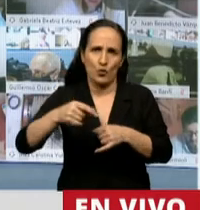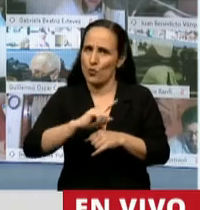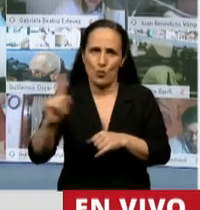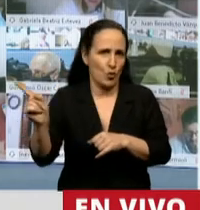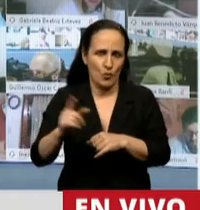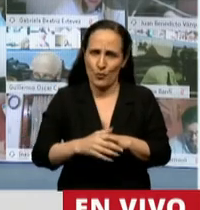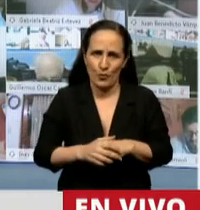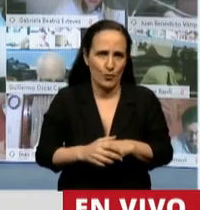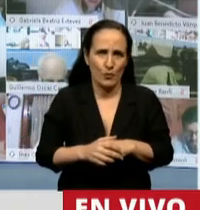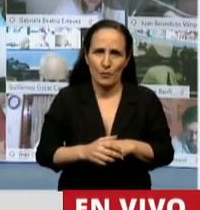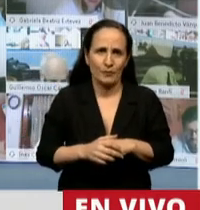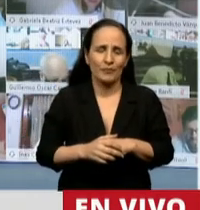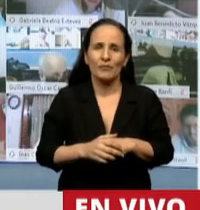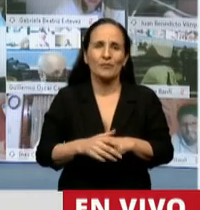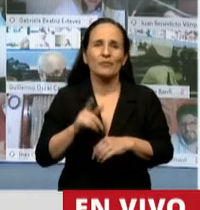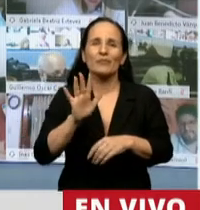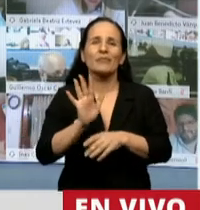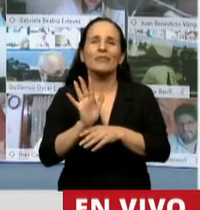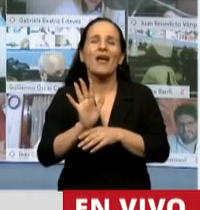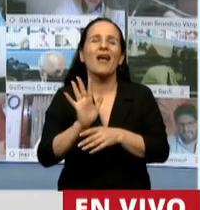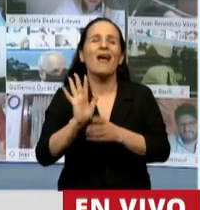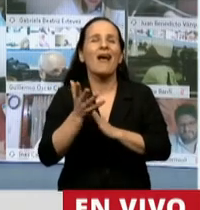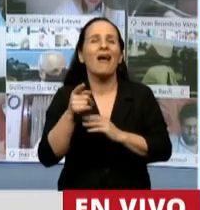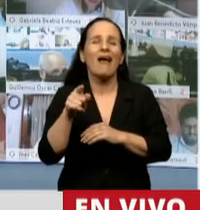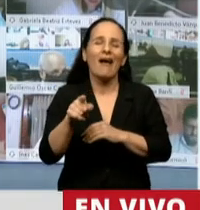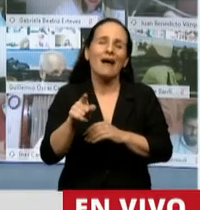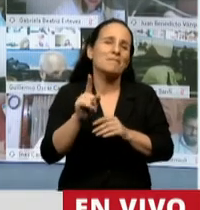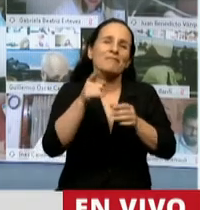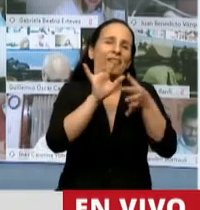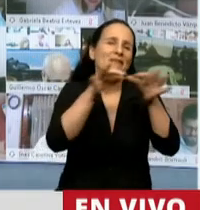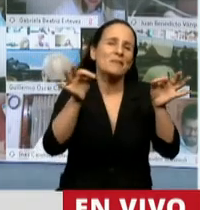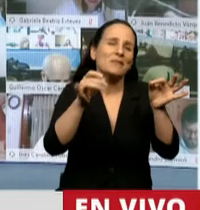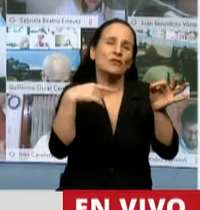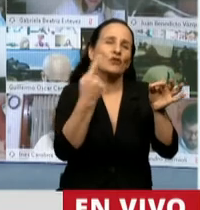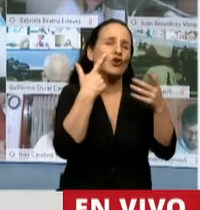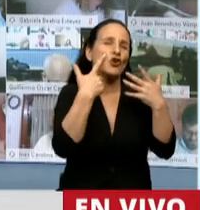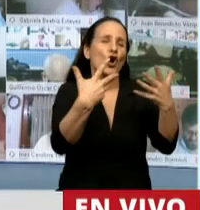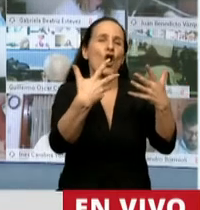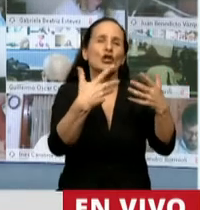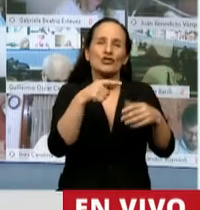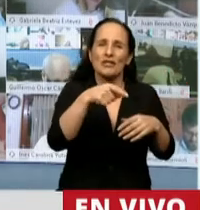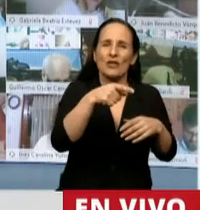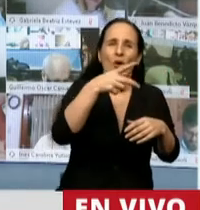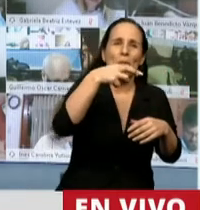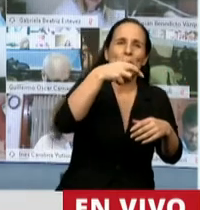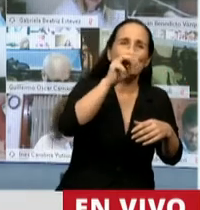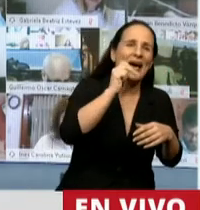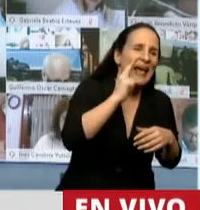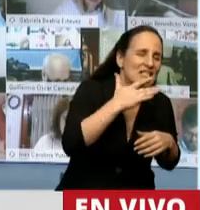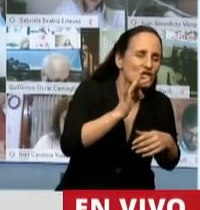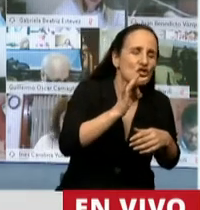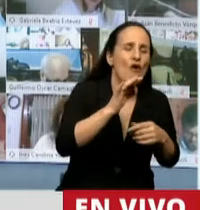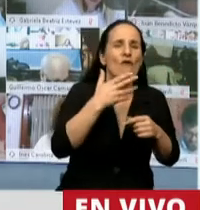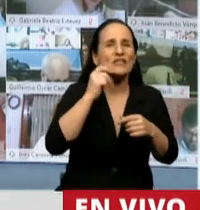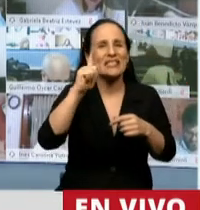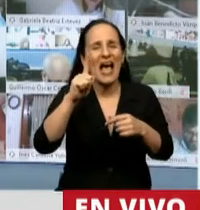a este tipo de jurisdicciones, las conoce como paraísos fiscales, guaridas fiscales, también algunos